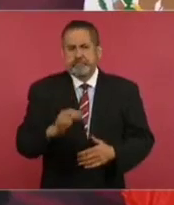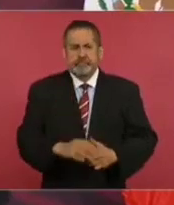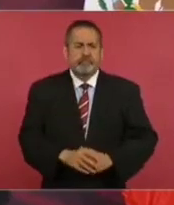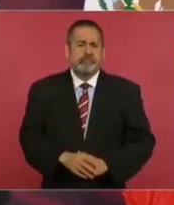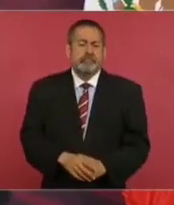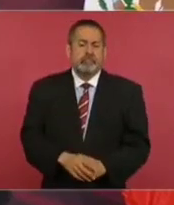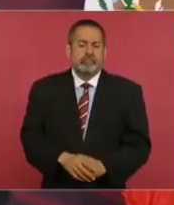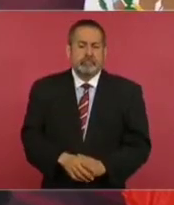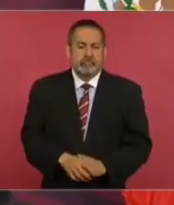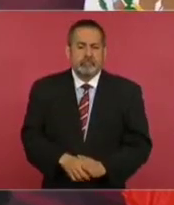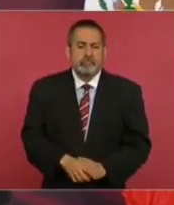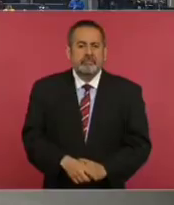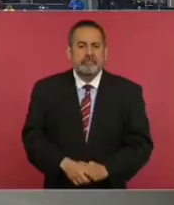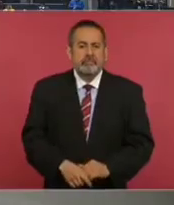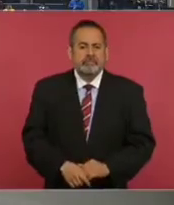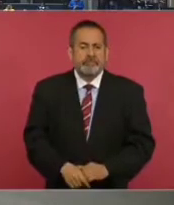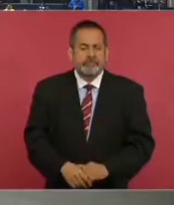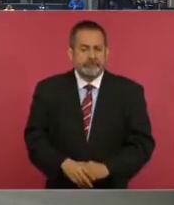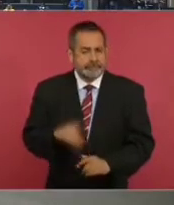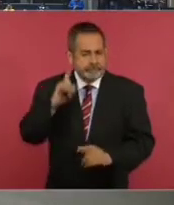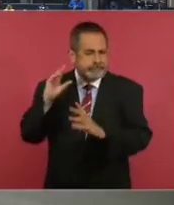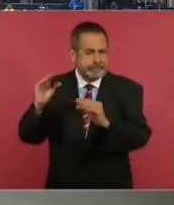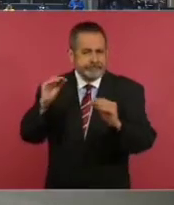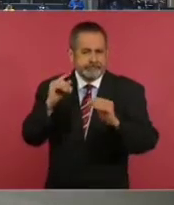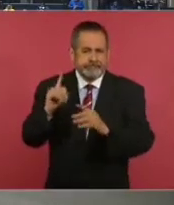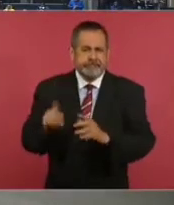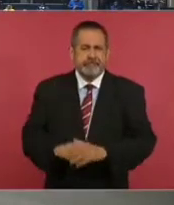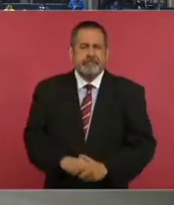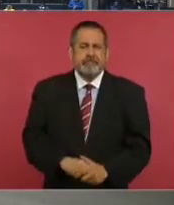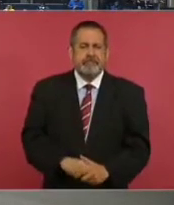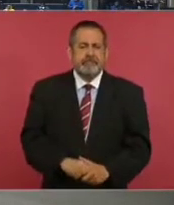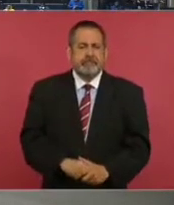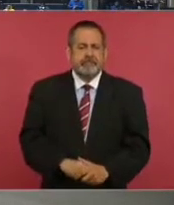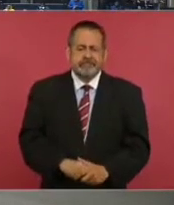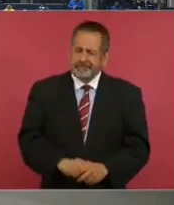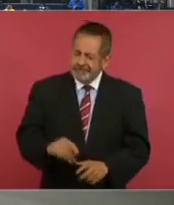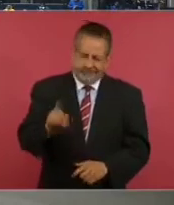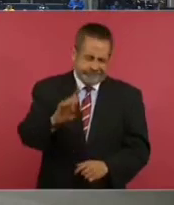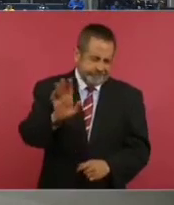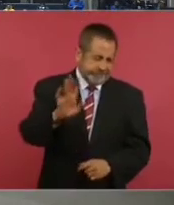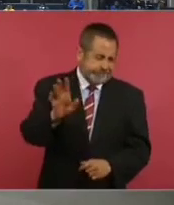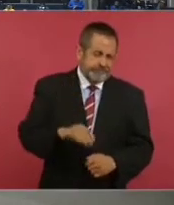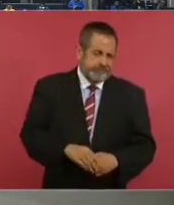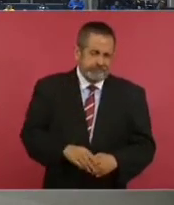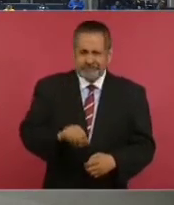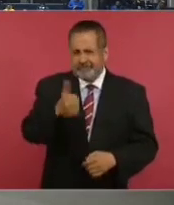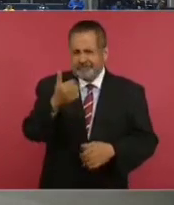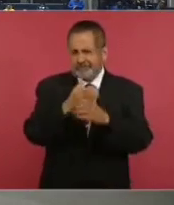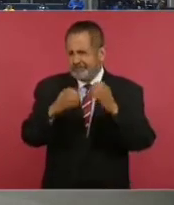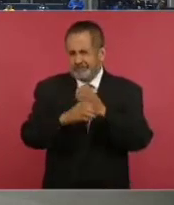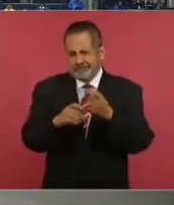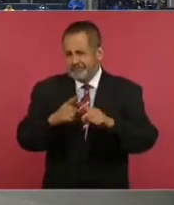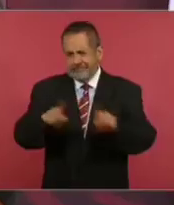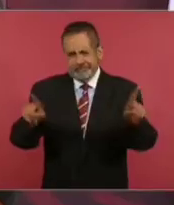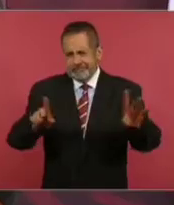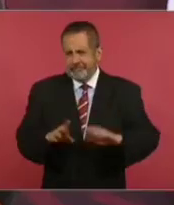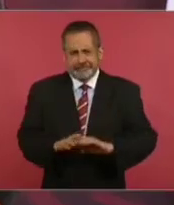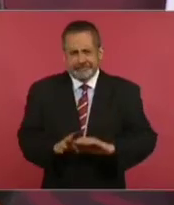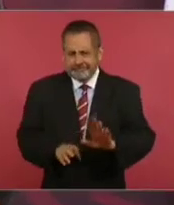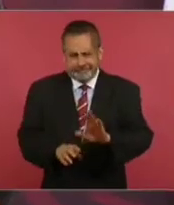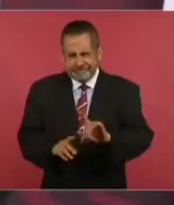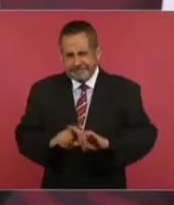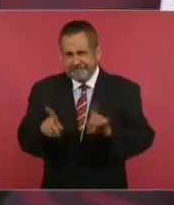no, pero ya ese es otro asunto. Ya,